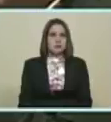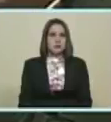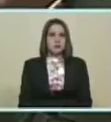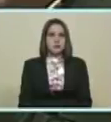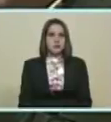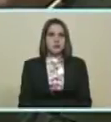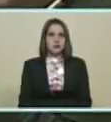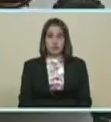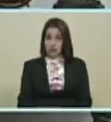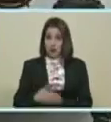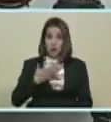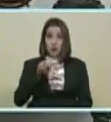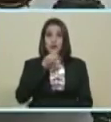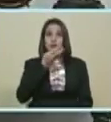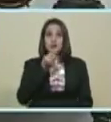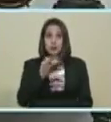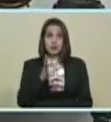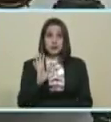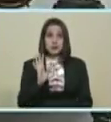Freddy puede contar esto